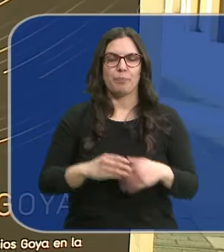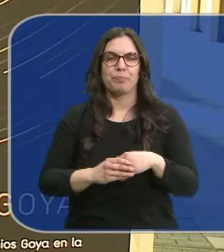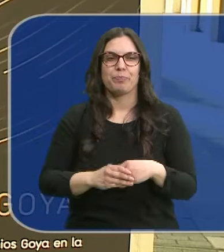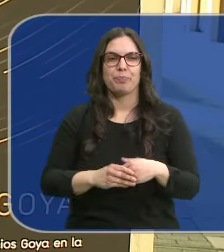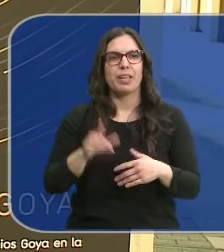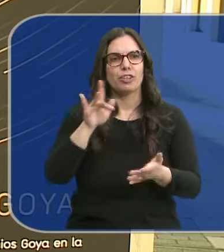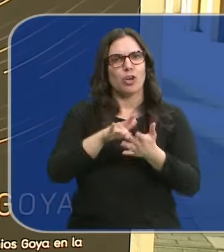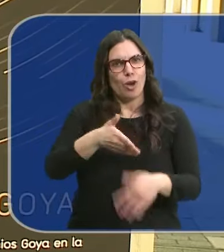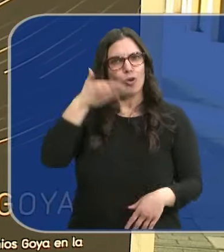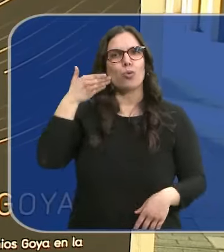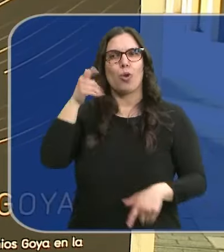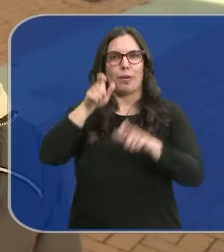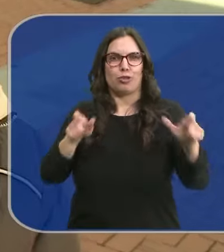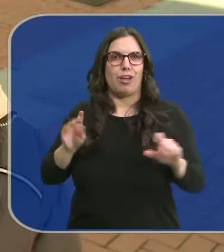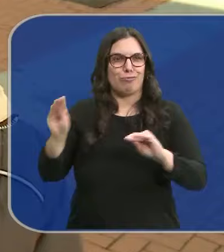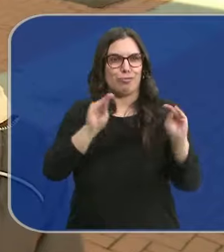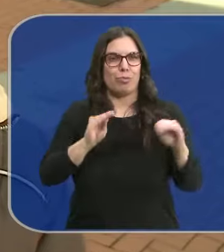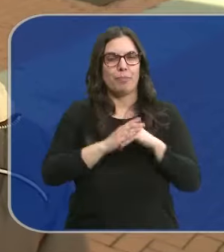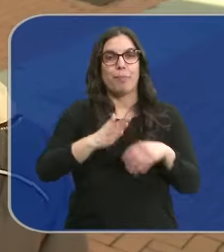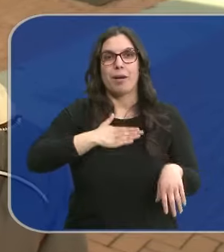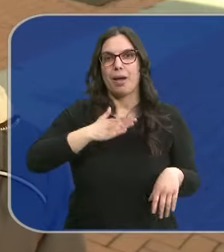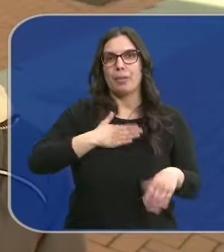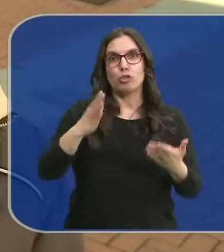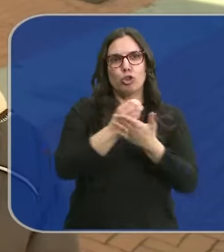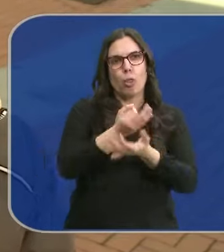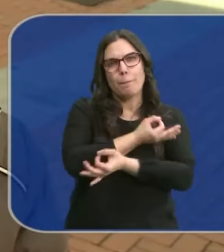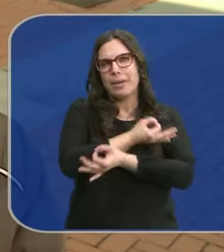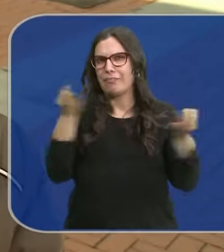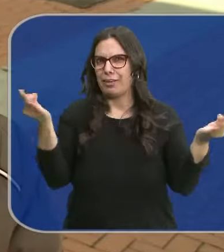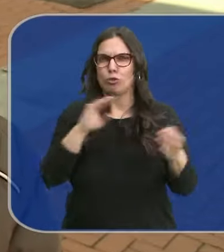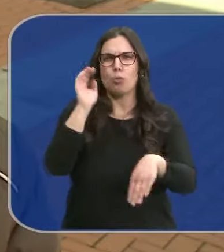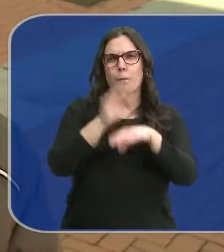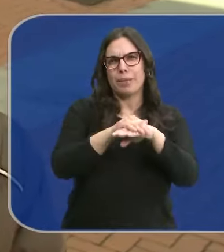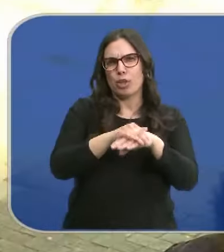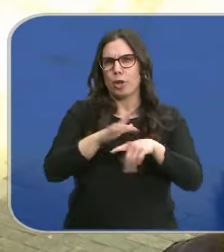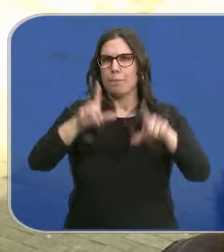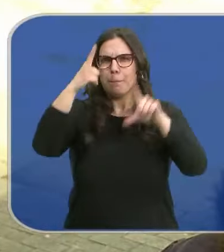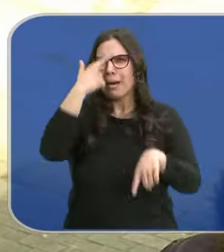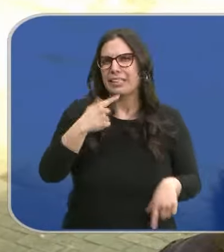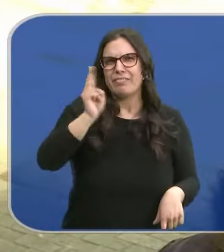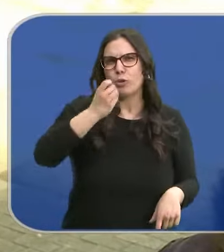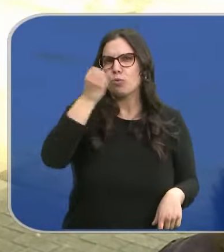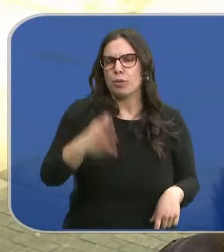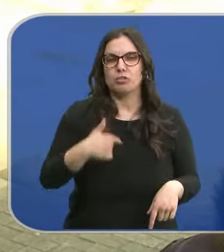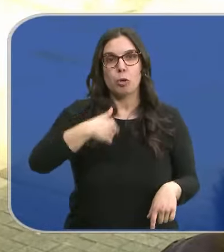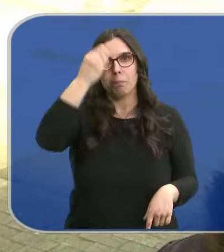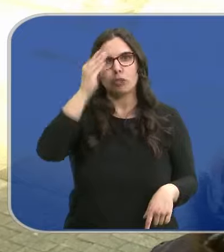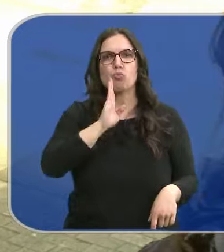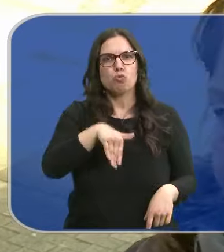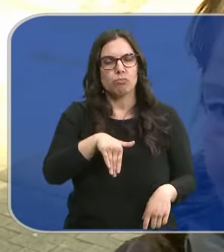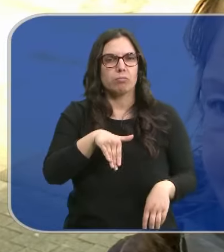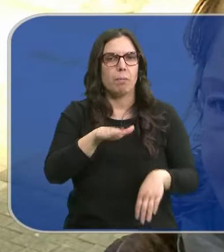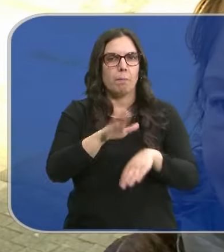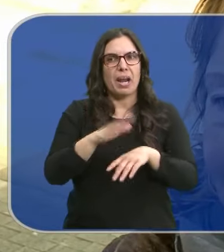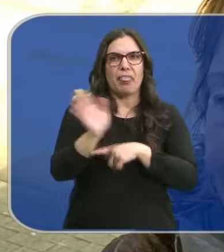Y que ha sido orgullo de su gente. Para mí es una matrícula de honor, ha quedado todo, con una expectativa maravillosa de Valladolid. Bien, yo creo que es una cosa buena